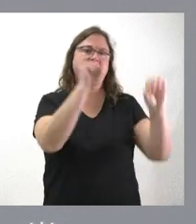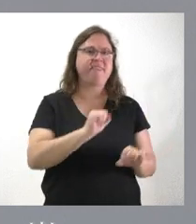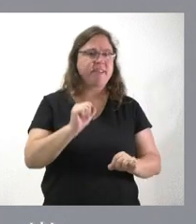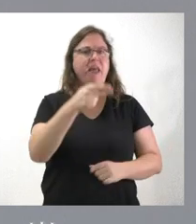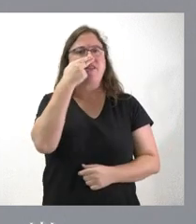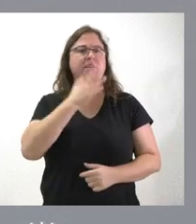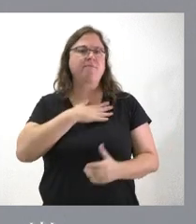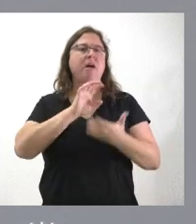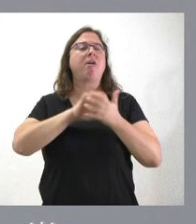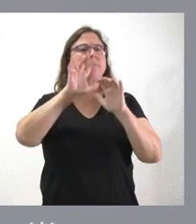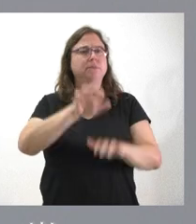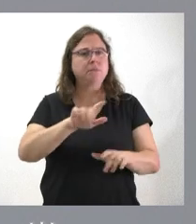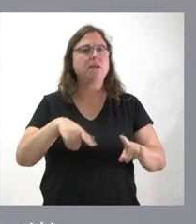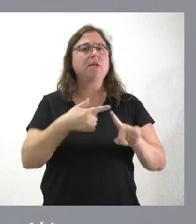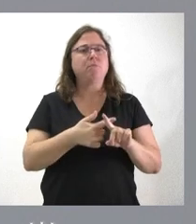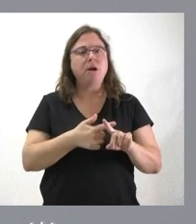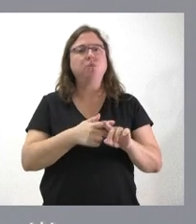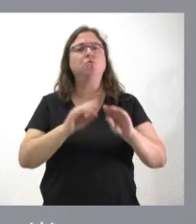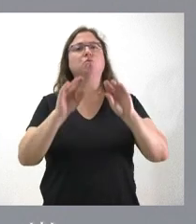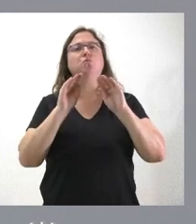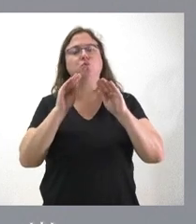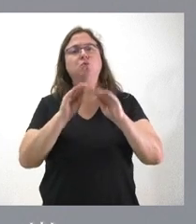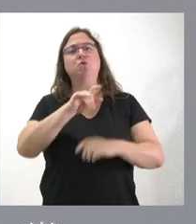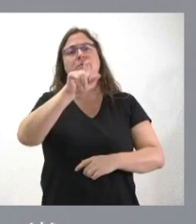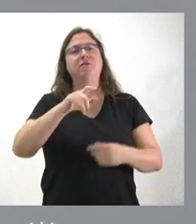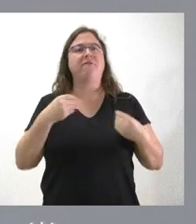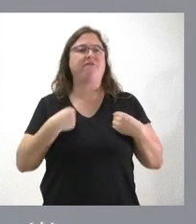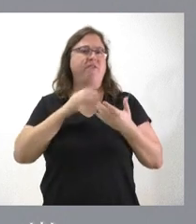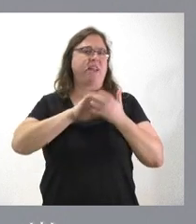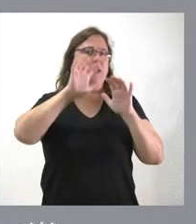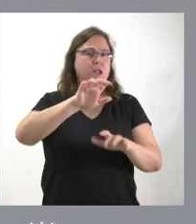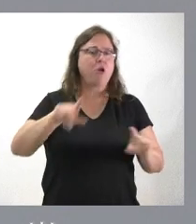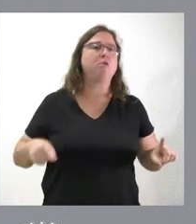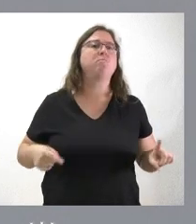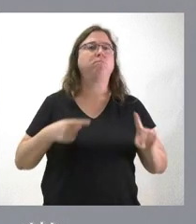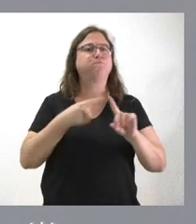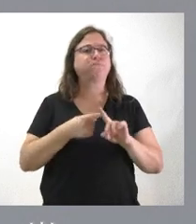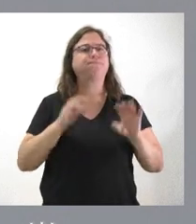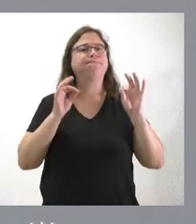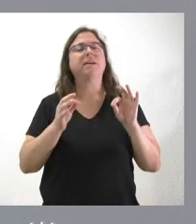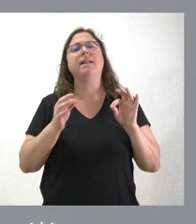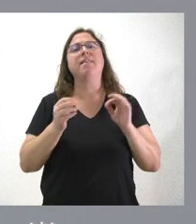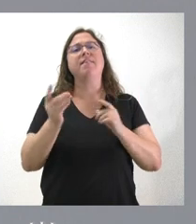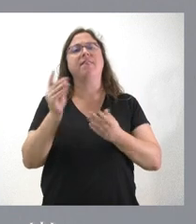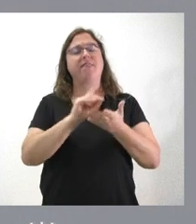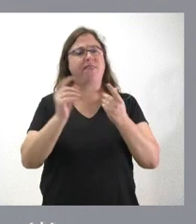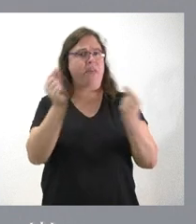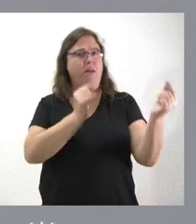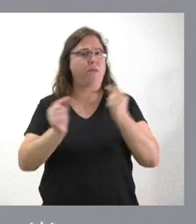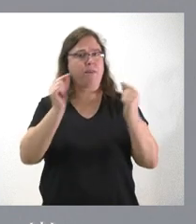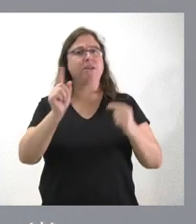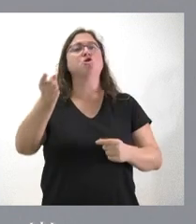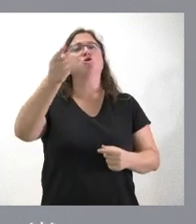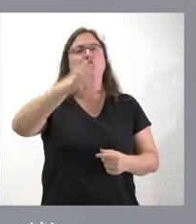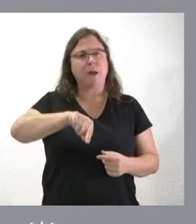de Castilla y León, la posición de los ciudadanos de nuestra comunidad autónoma en este debate, que nosotros también tenemos